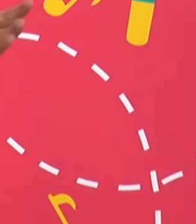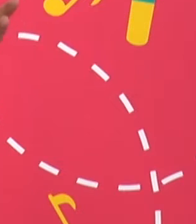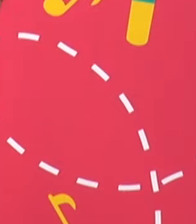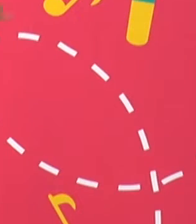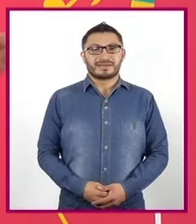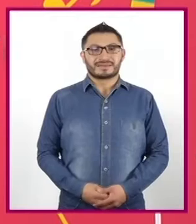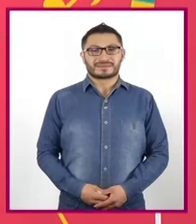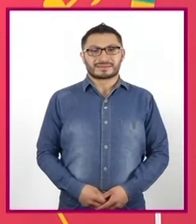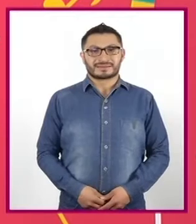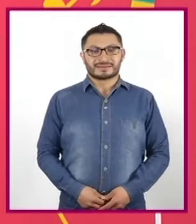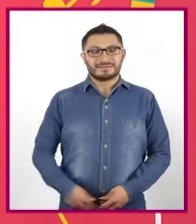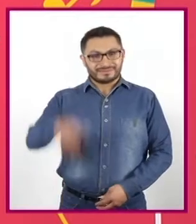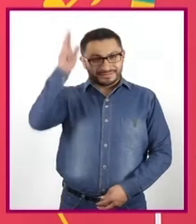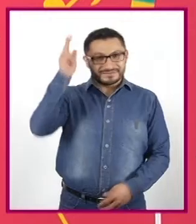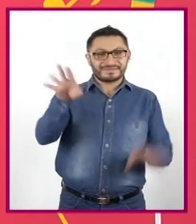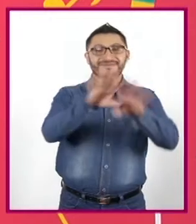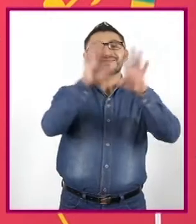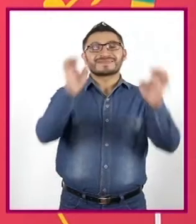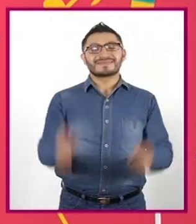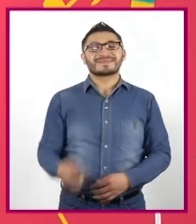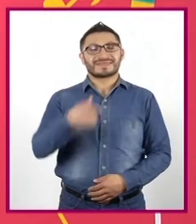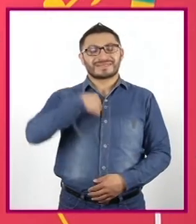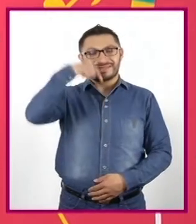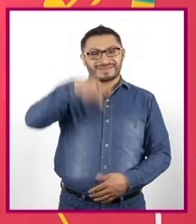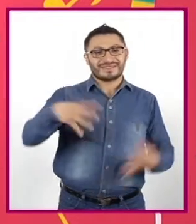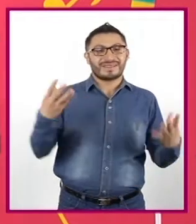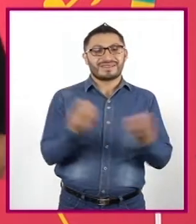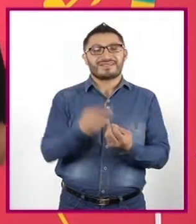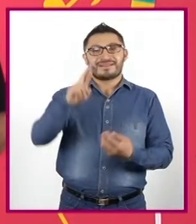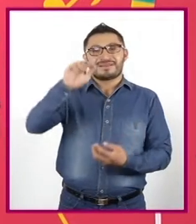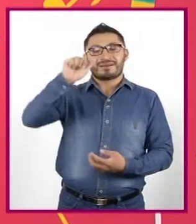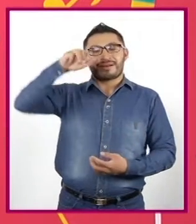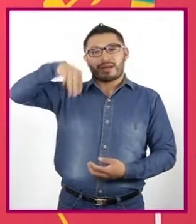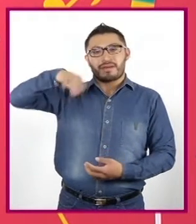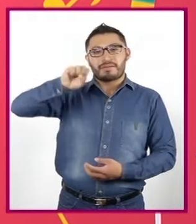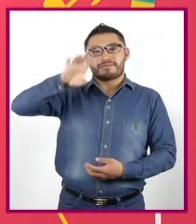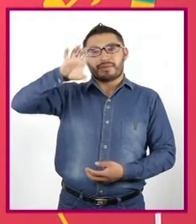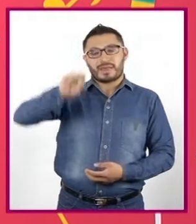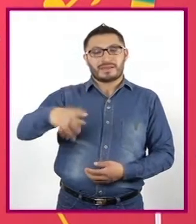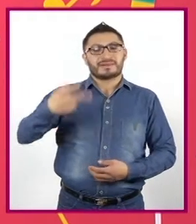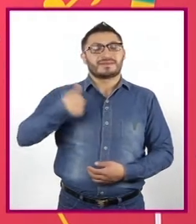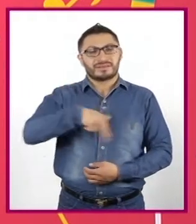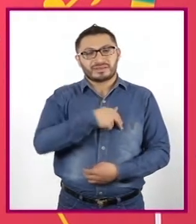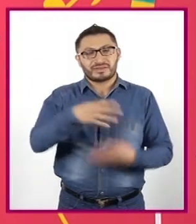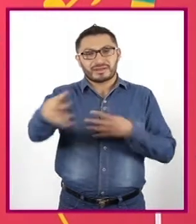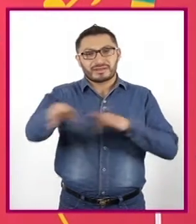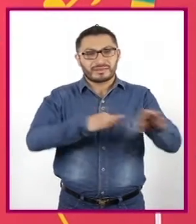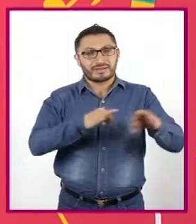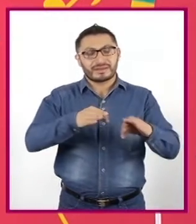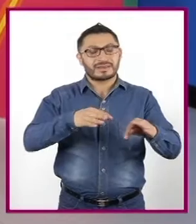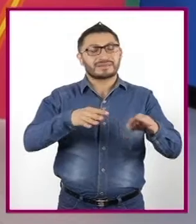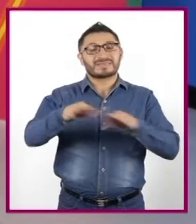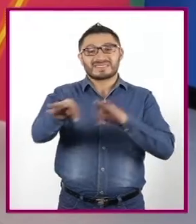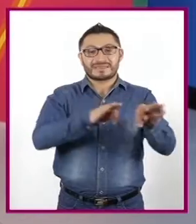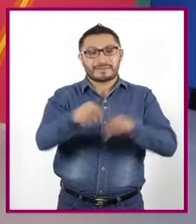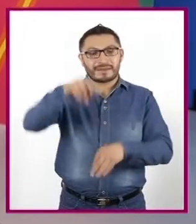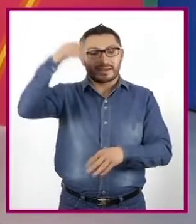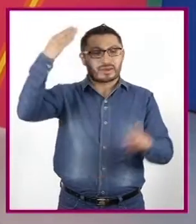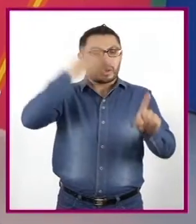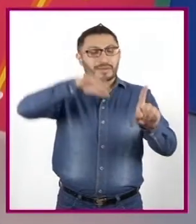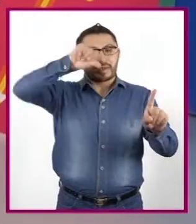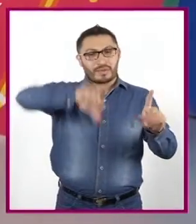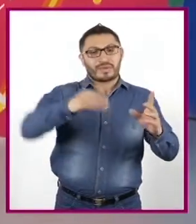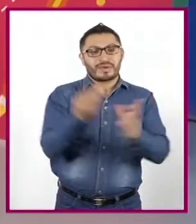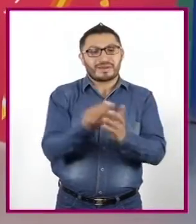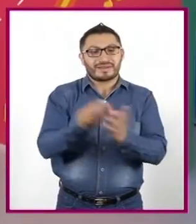¿Qué tal? ¿Cómo están? Me encuentro aquí con Ramsés preparándonos para la sesión de hoy. Sí, Alberto.